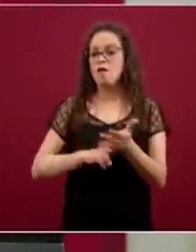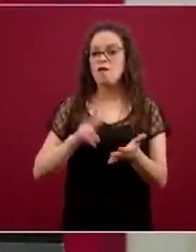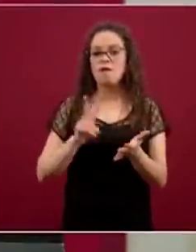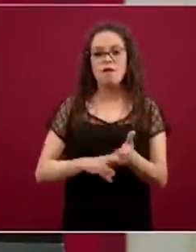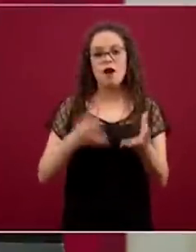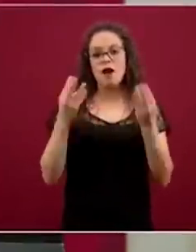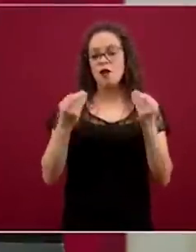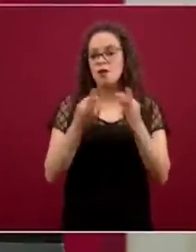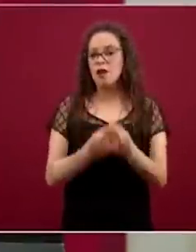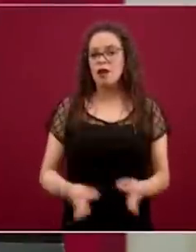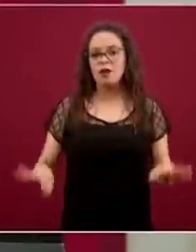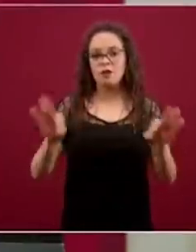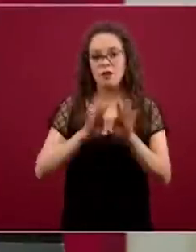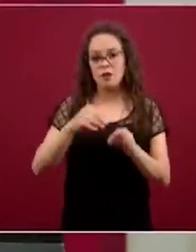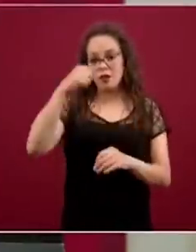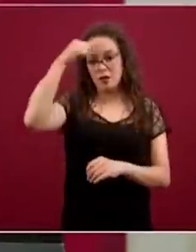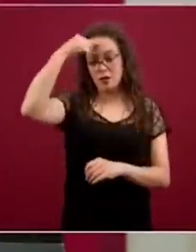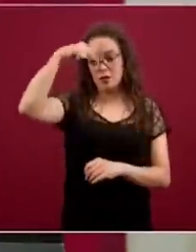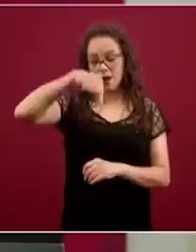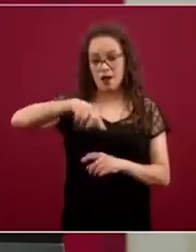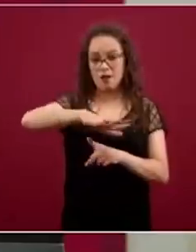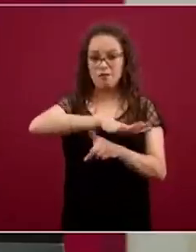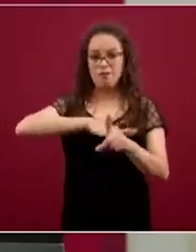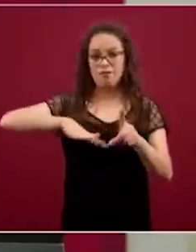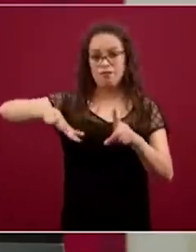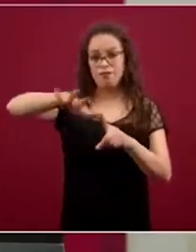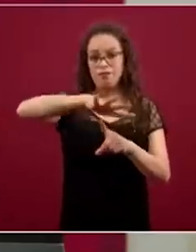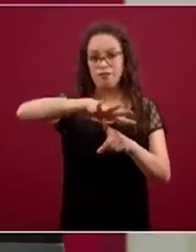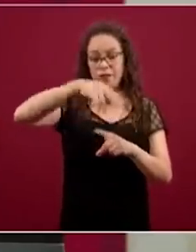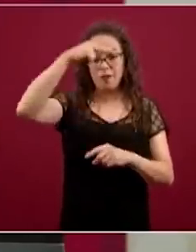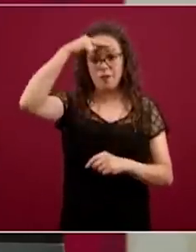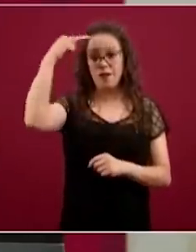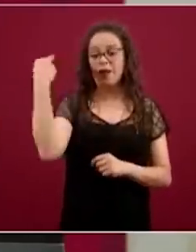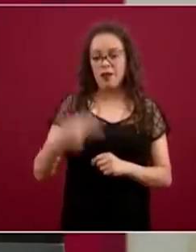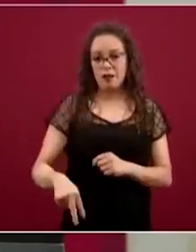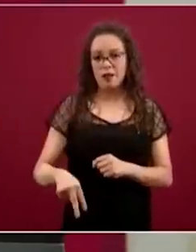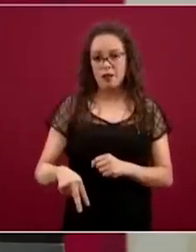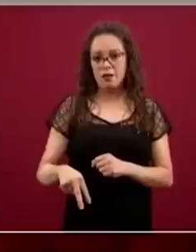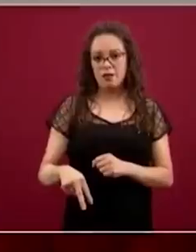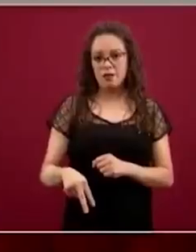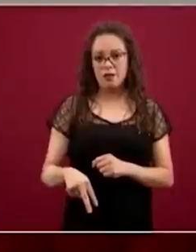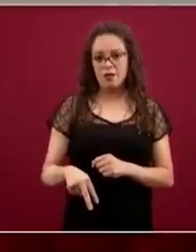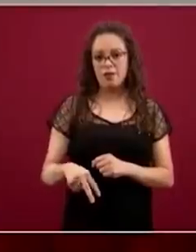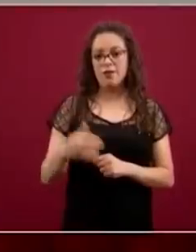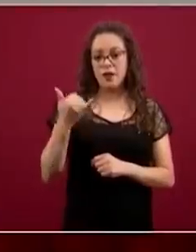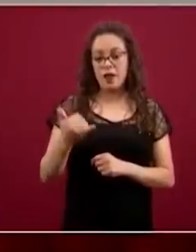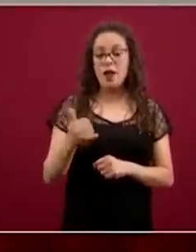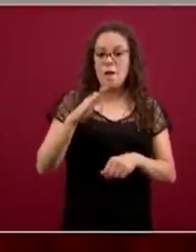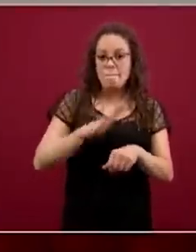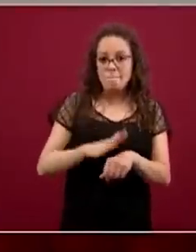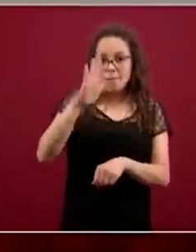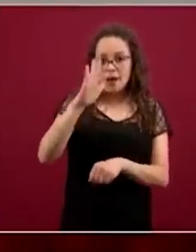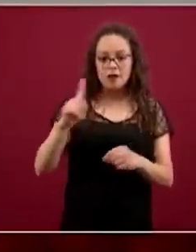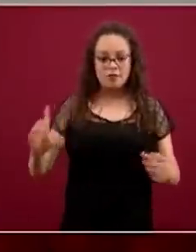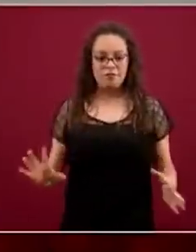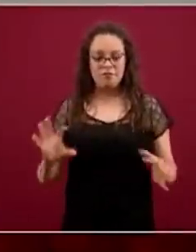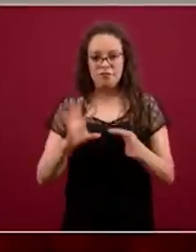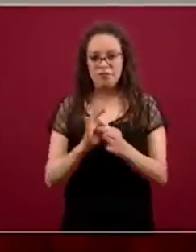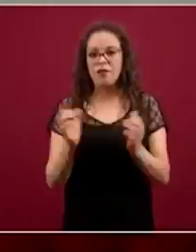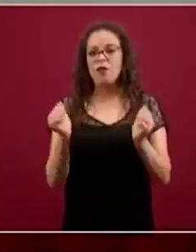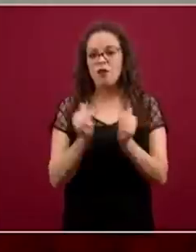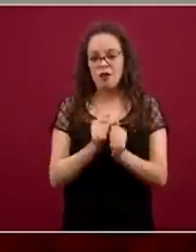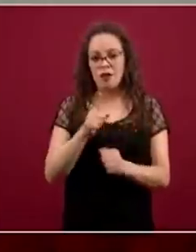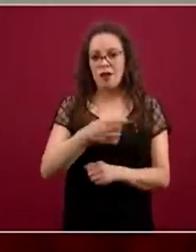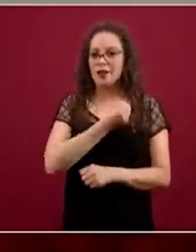población mexicana y obviamente para todos los que estamos involucrados en el sector salud. Y eso es digno de gran,